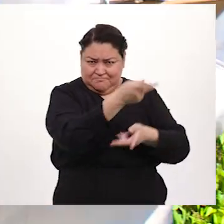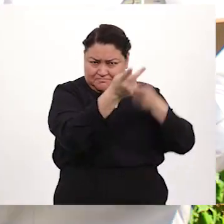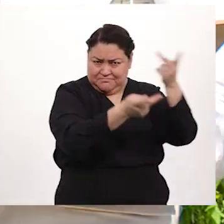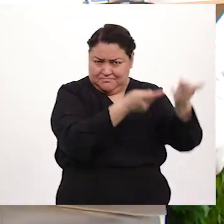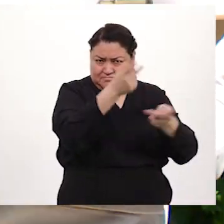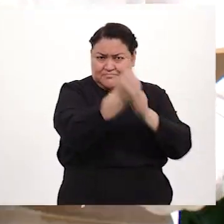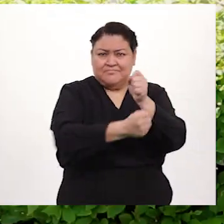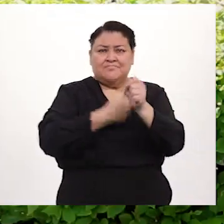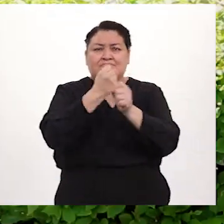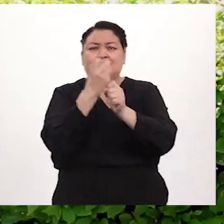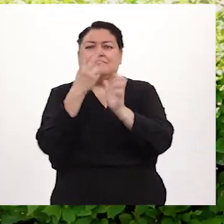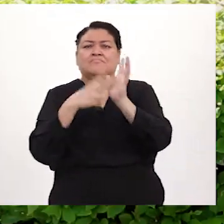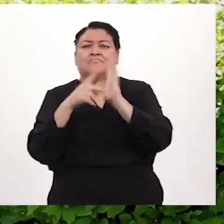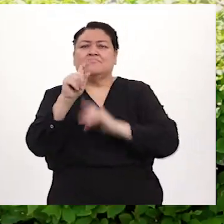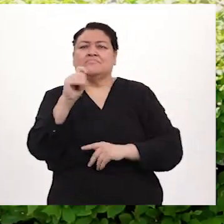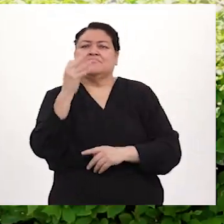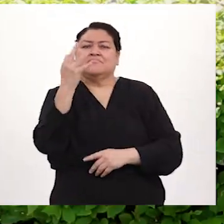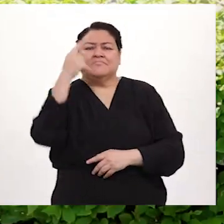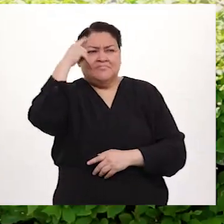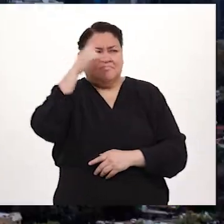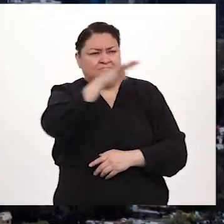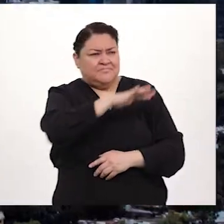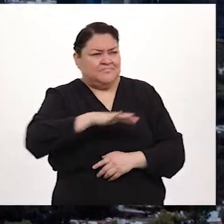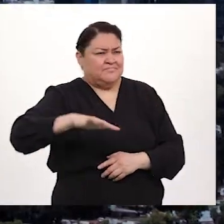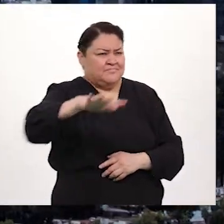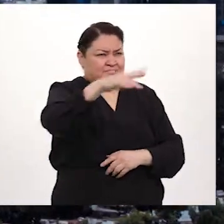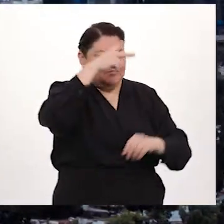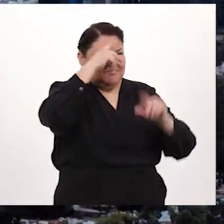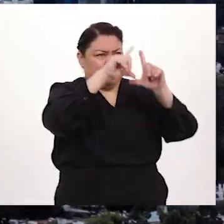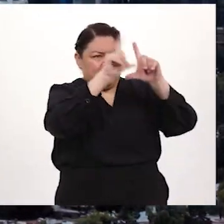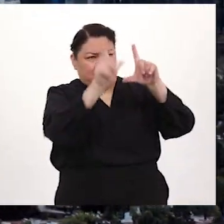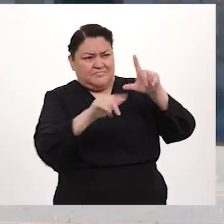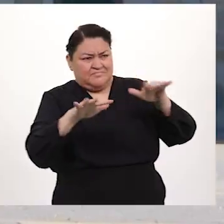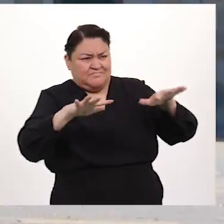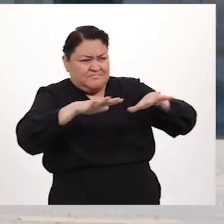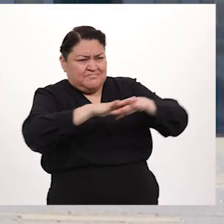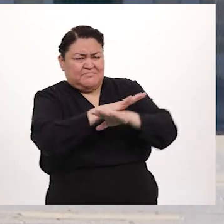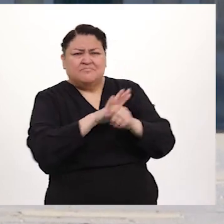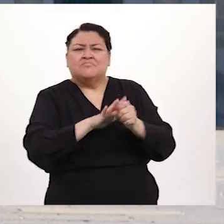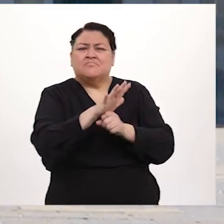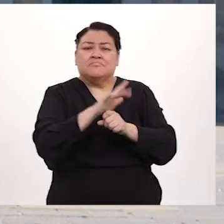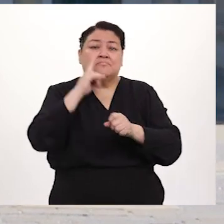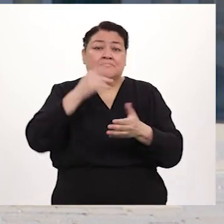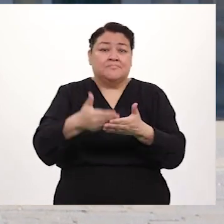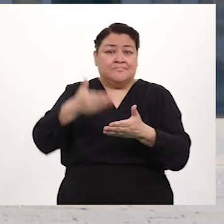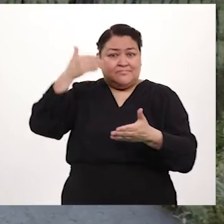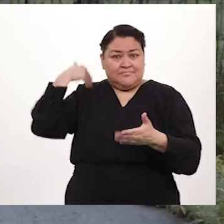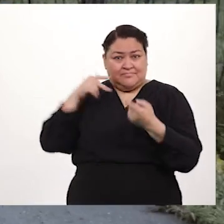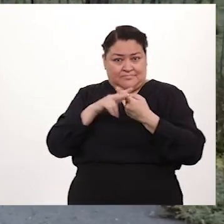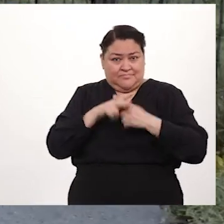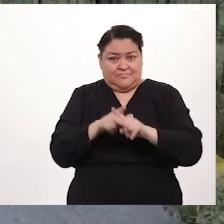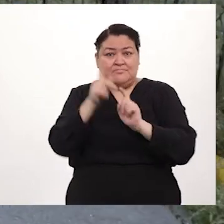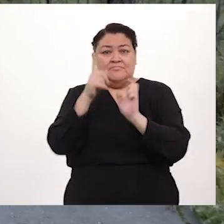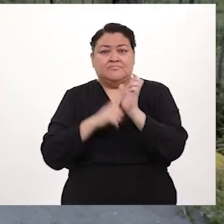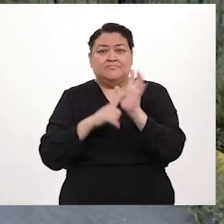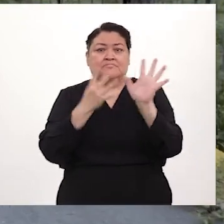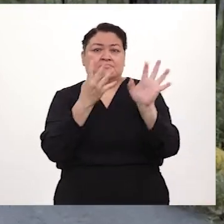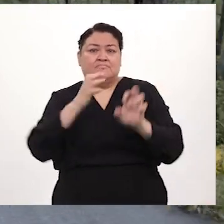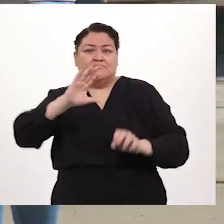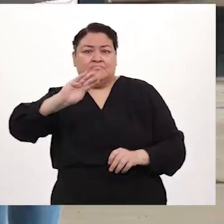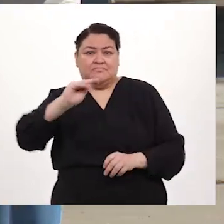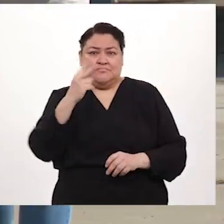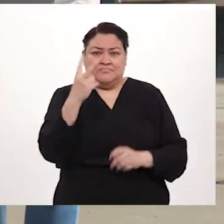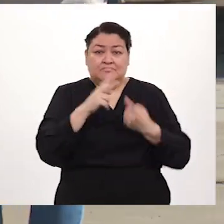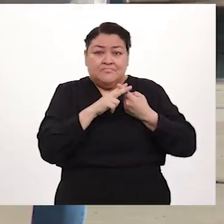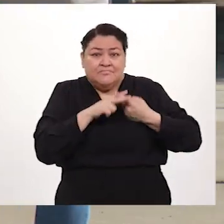una herramienta esencial para entender los cambios demográficos en México. Desde 1992, el INEGI ha llevado